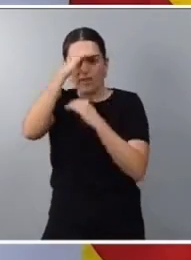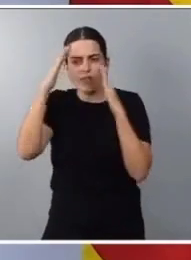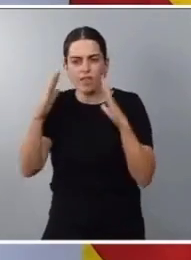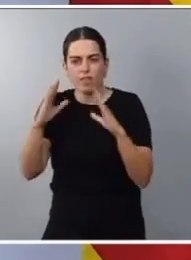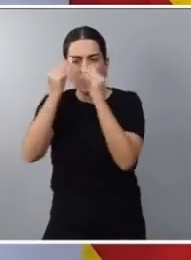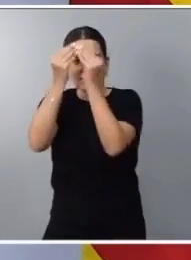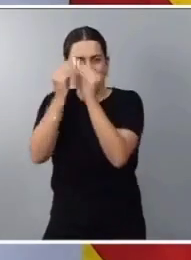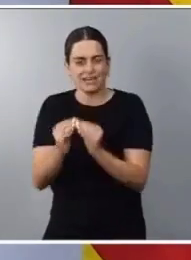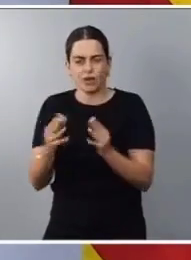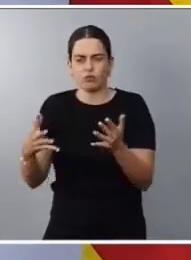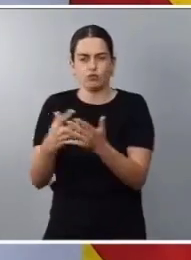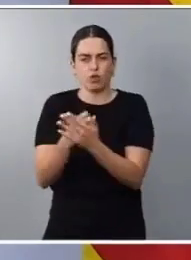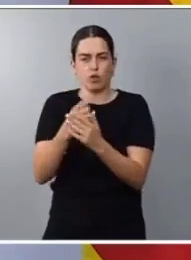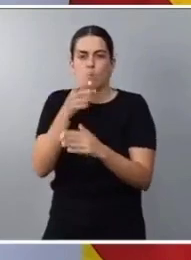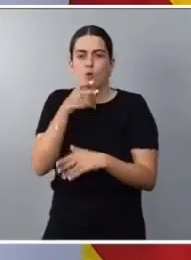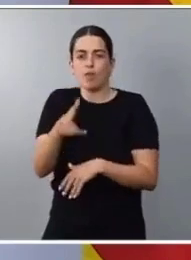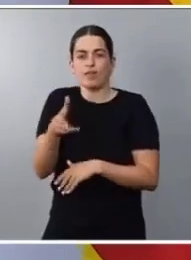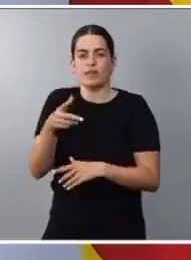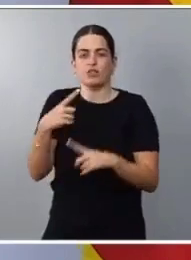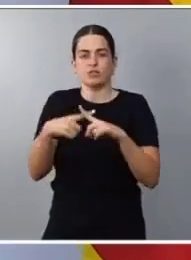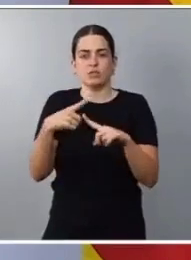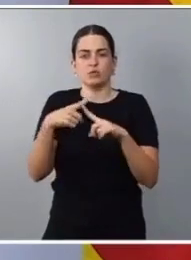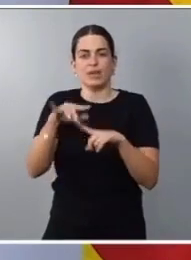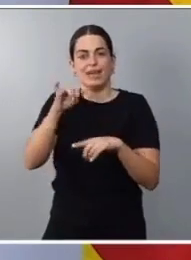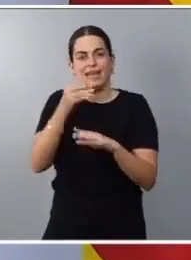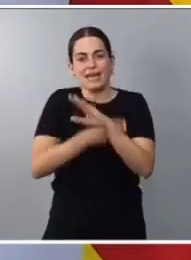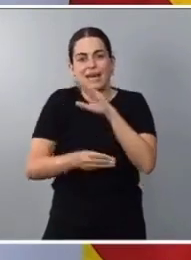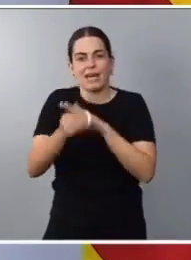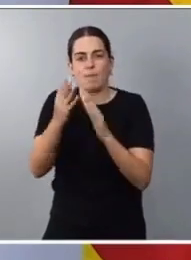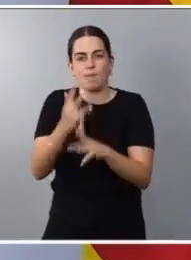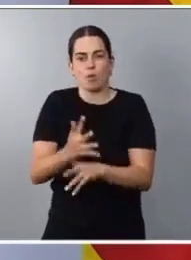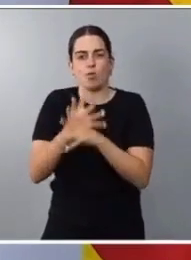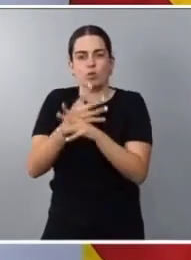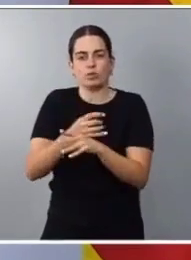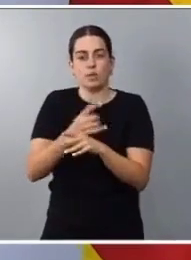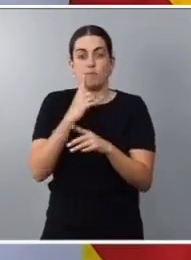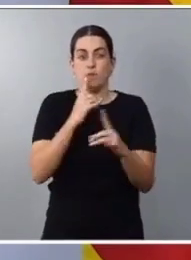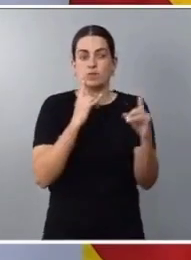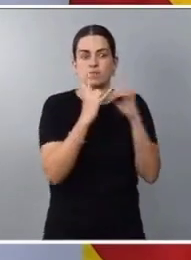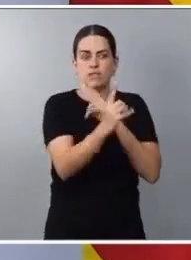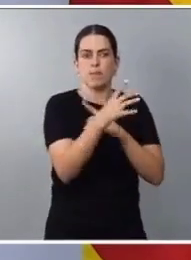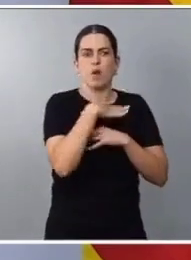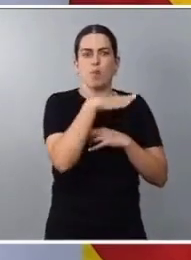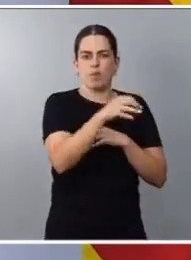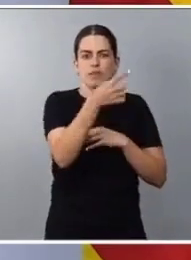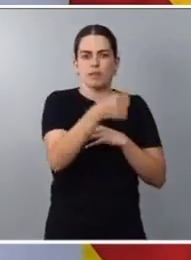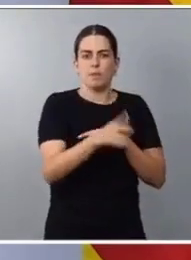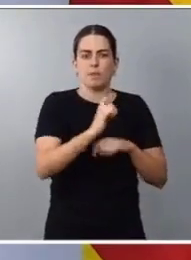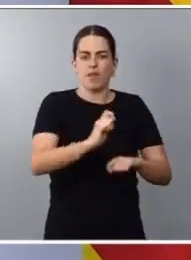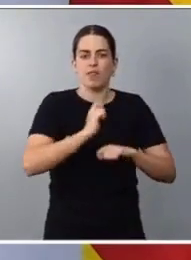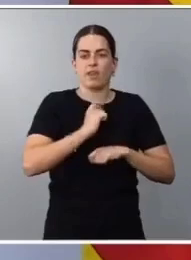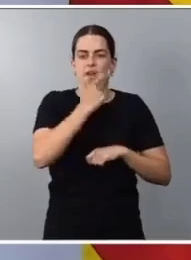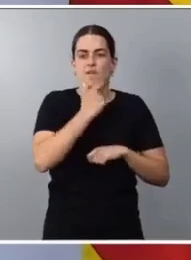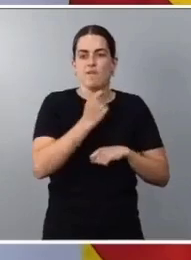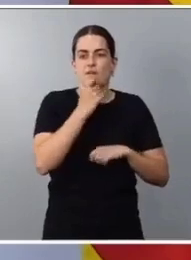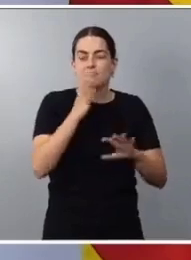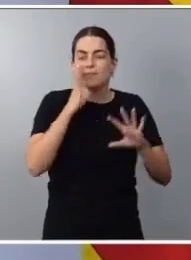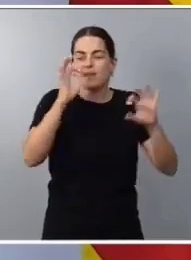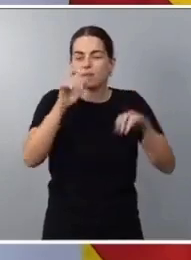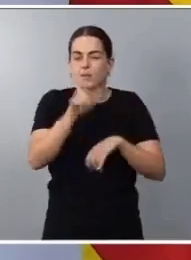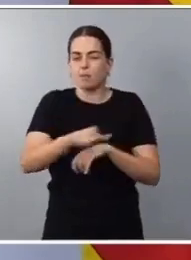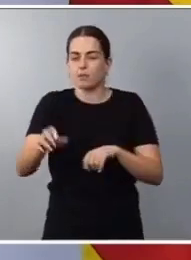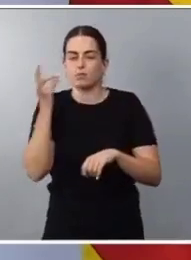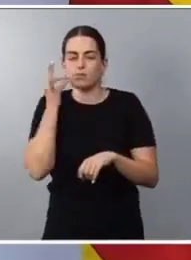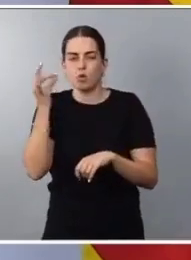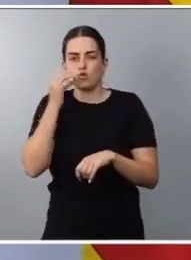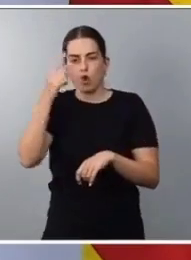de derechos sexuales y reproductivos, también una línea de atención telefónica para facilitar a la ciudadanía y, particularmente, a las mujeres, el conocimiento